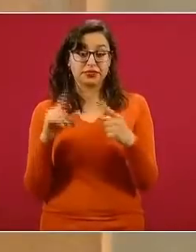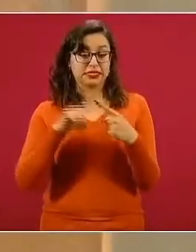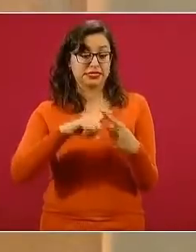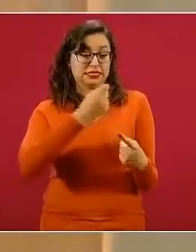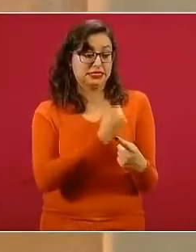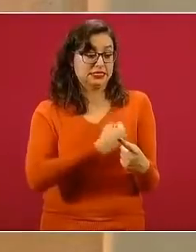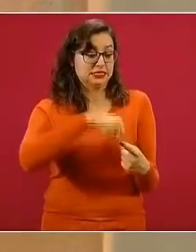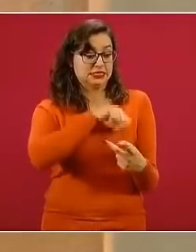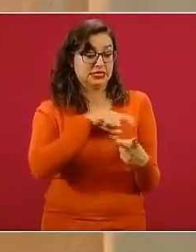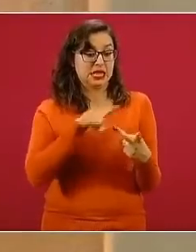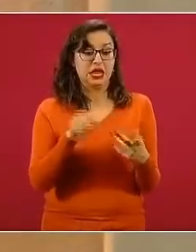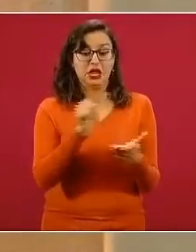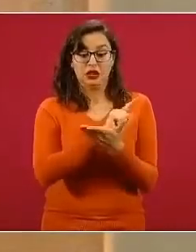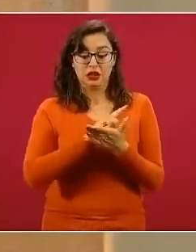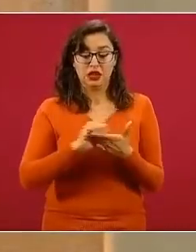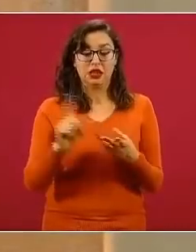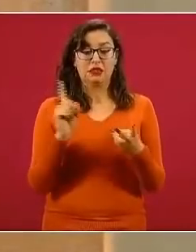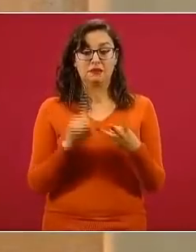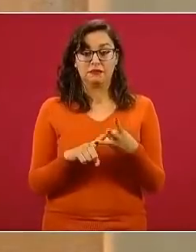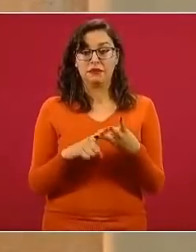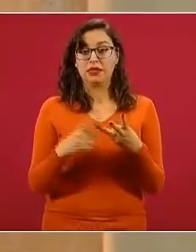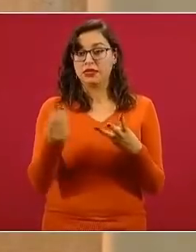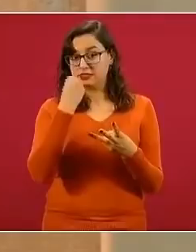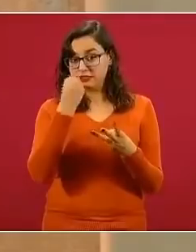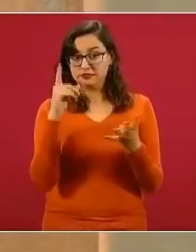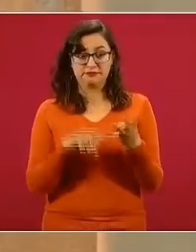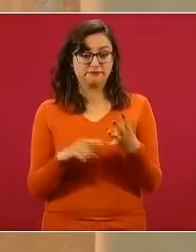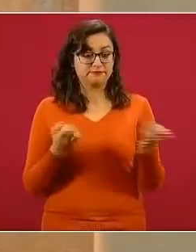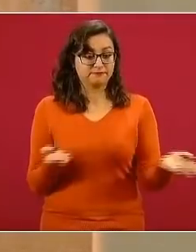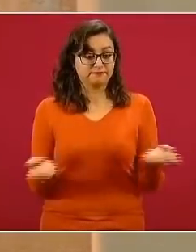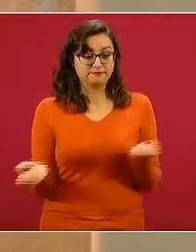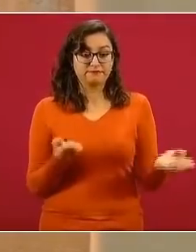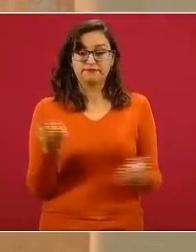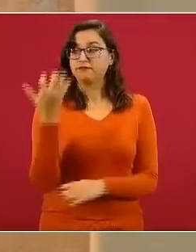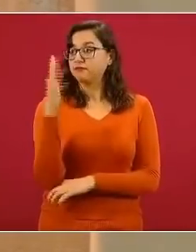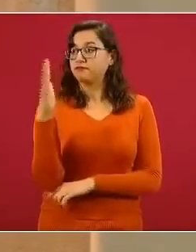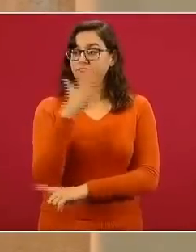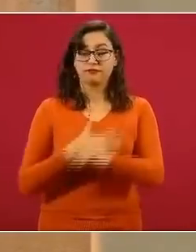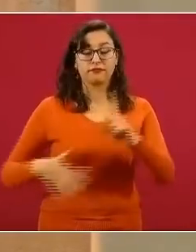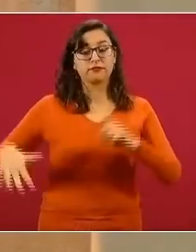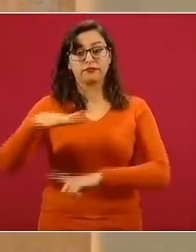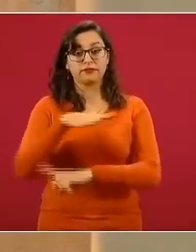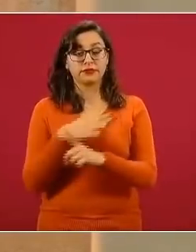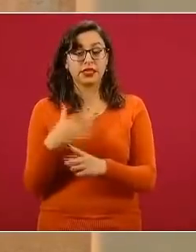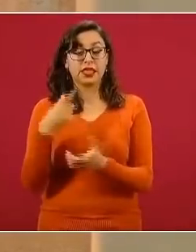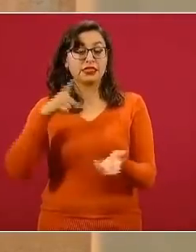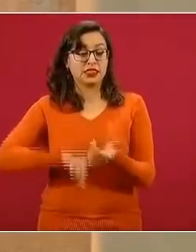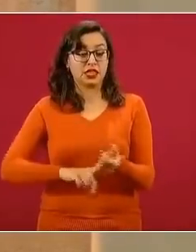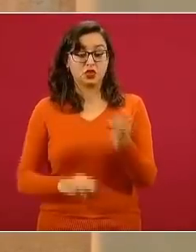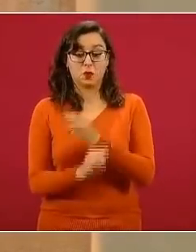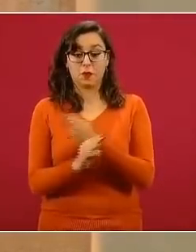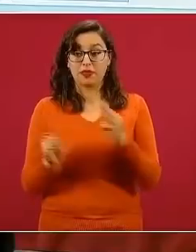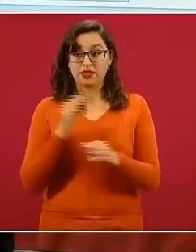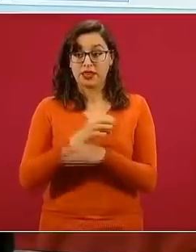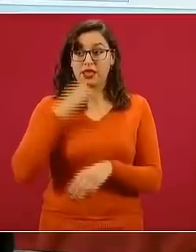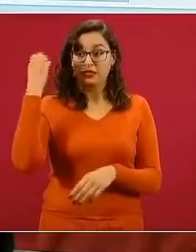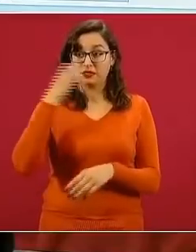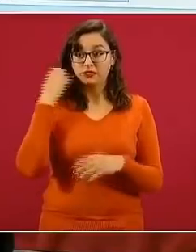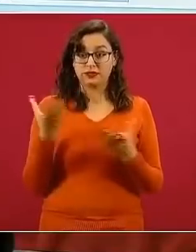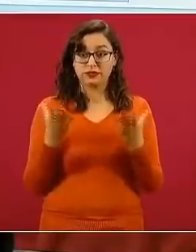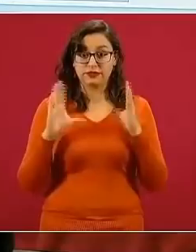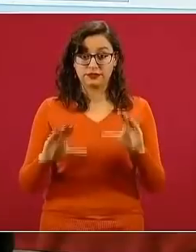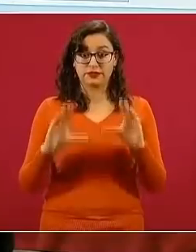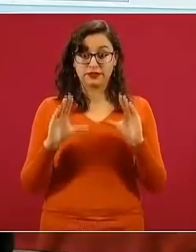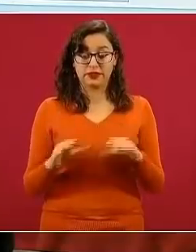higiene, limpieza, alimentación, actividad física y medio ambiente en una asignatura. Y eso es algo muy importante. Si bien toda la malla